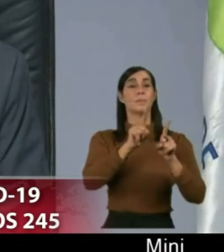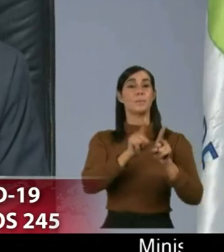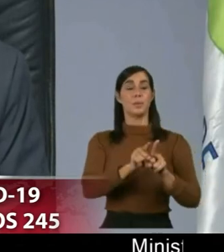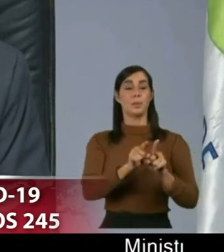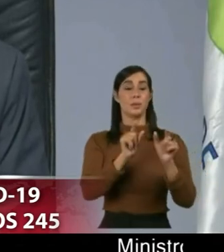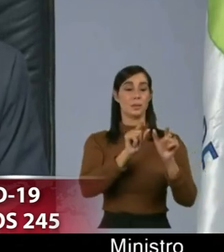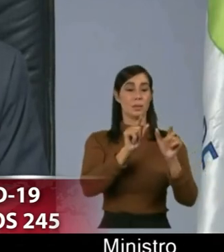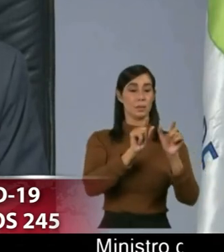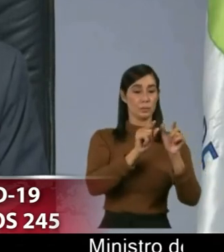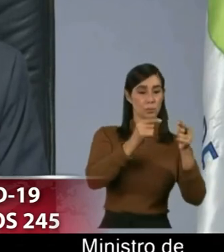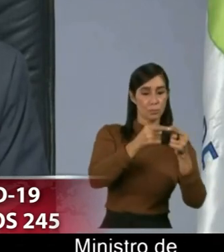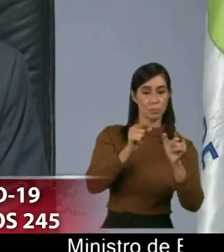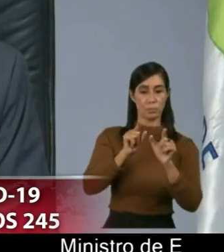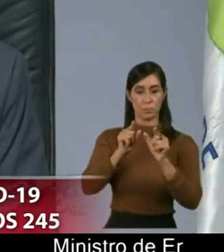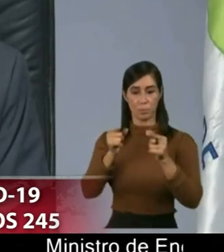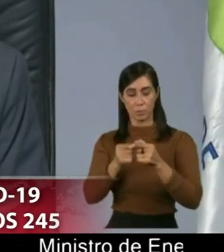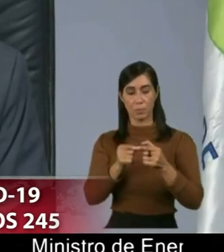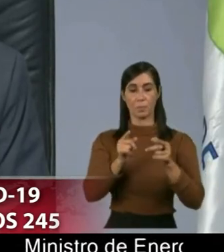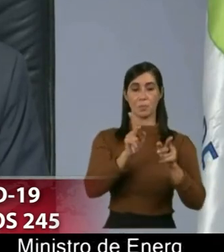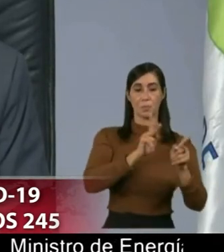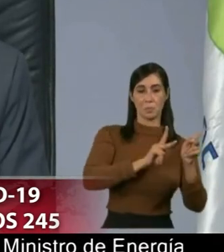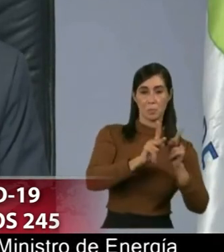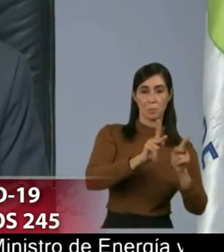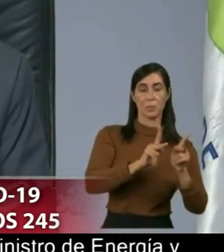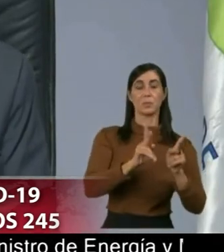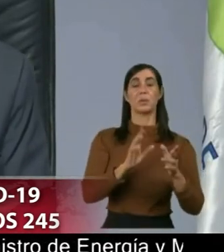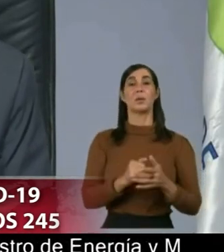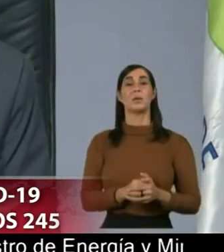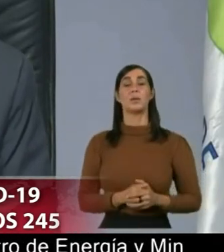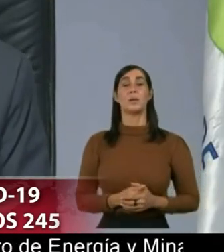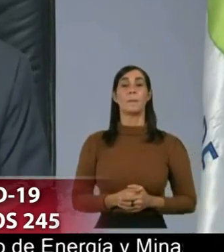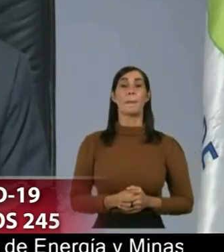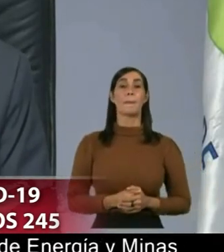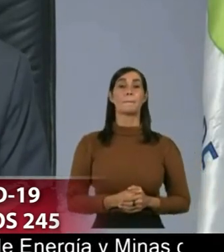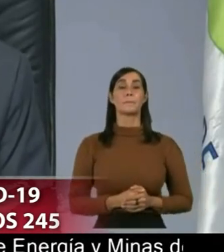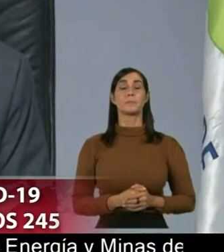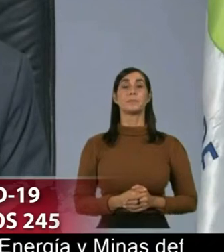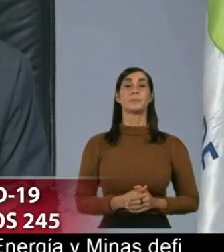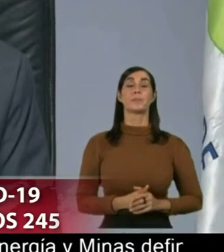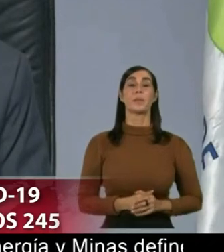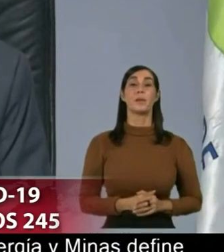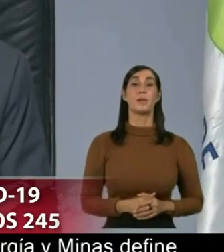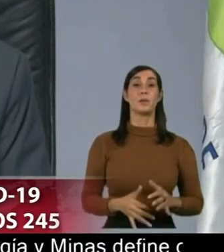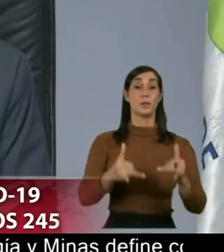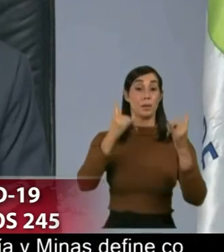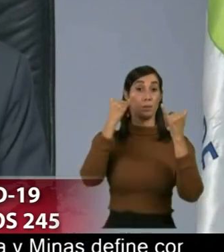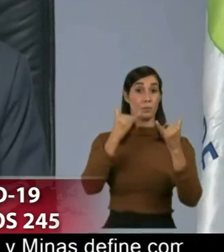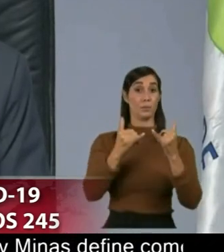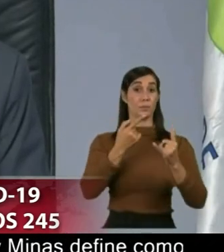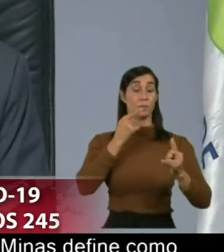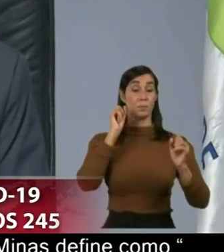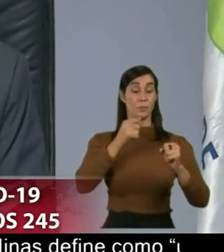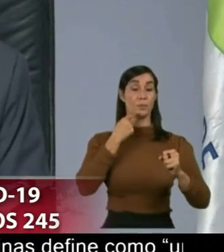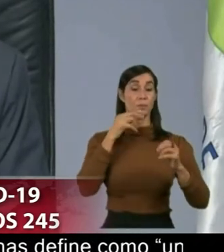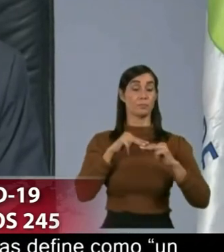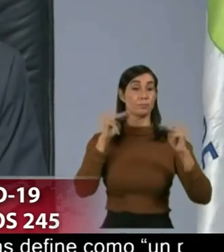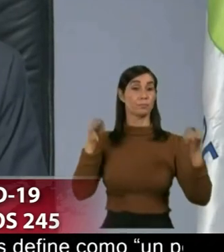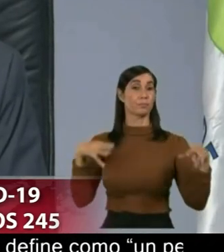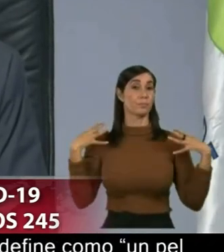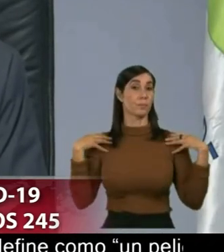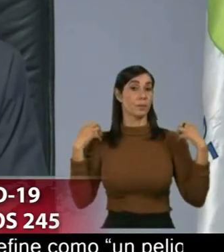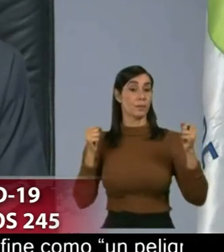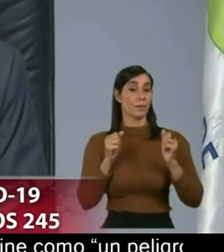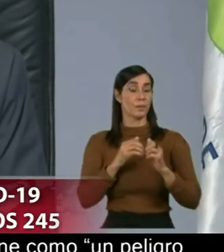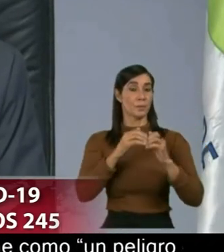organización y participación y en este momento le puedo decir que estamos el ministerio de salud